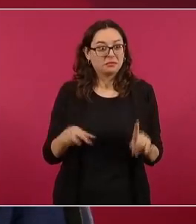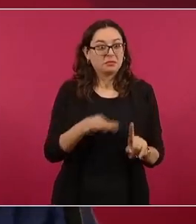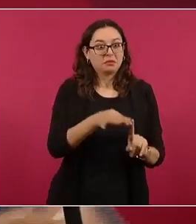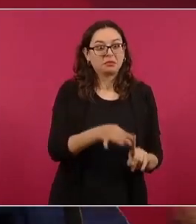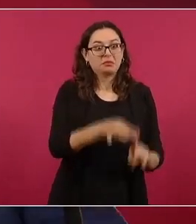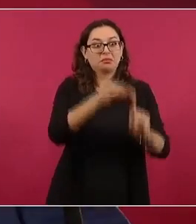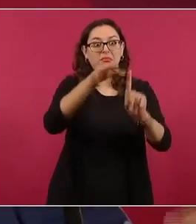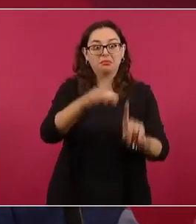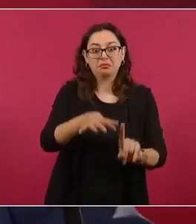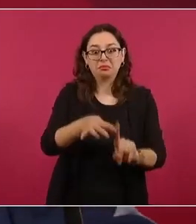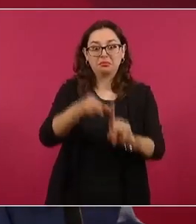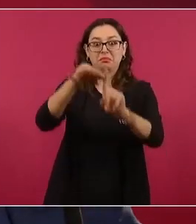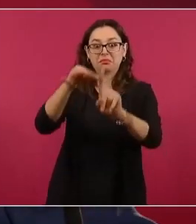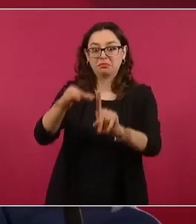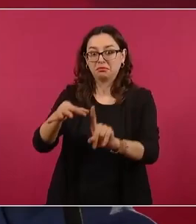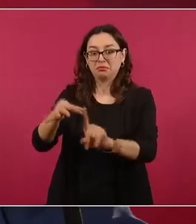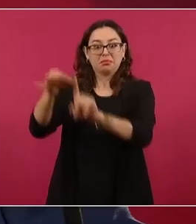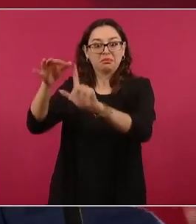garantiza